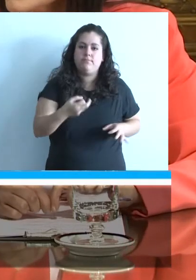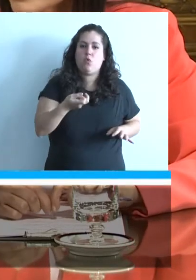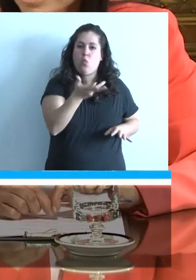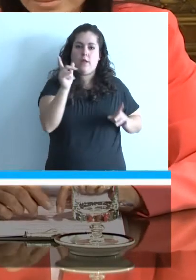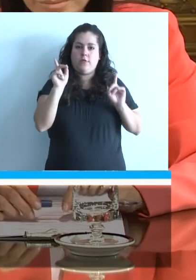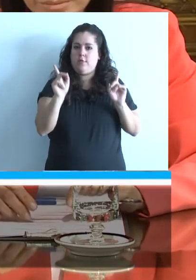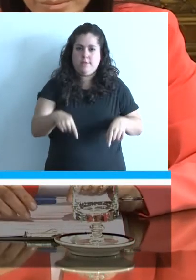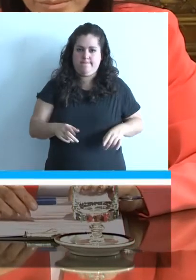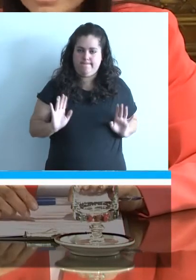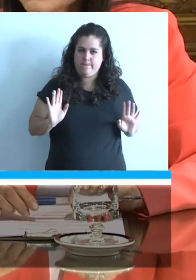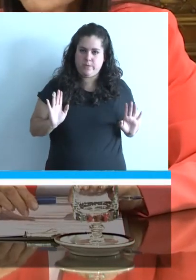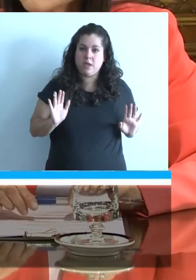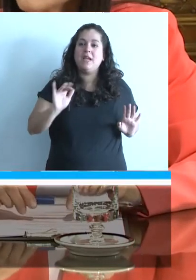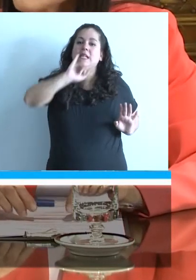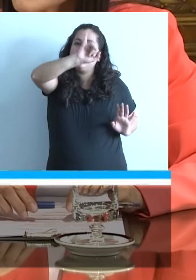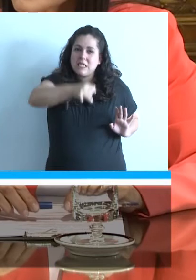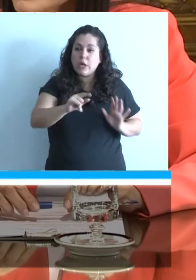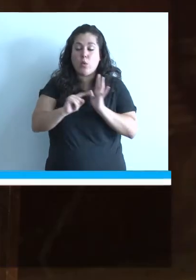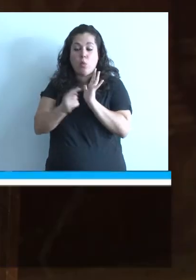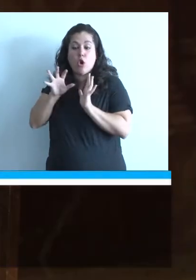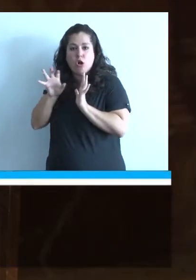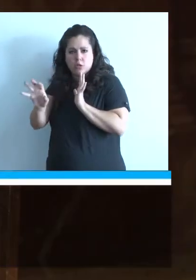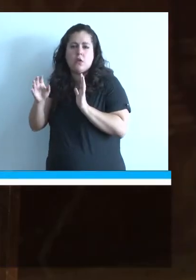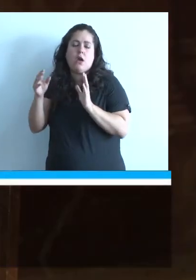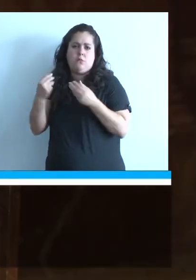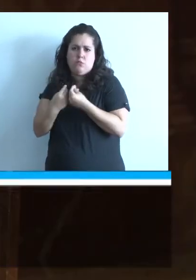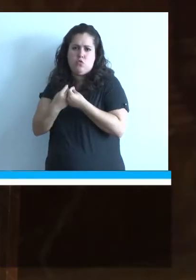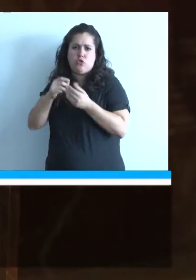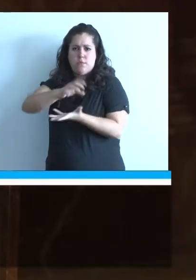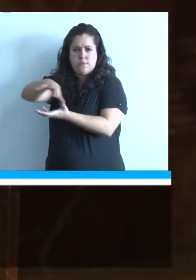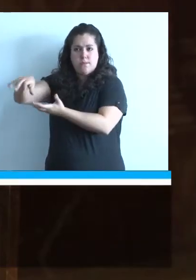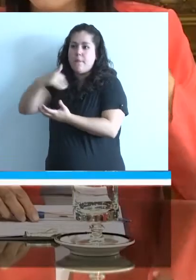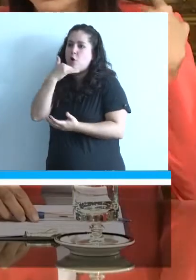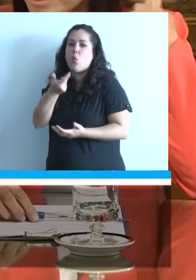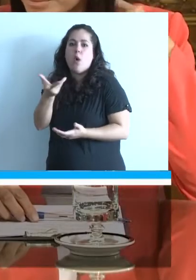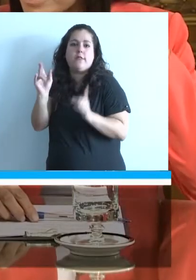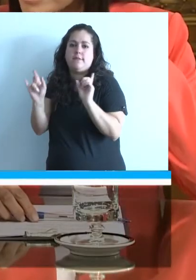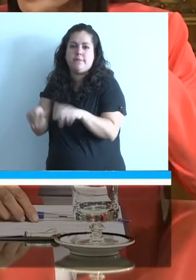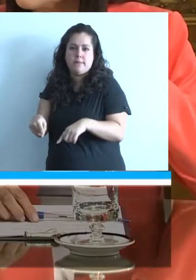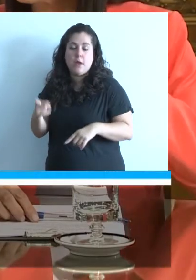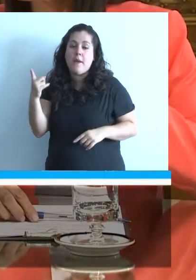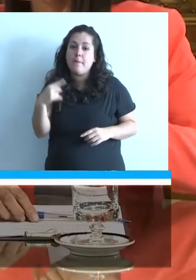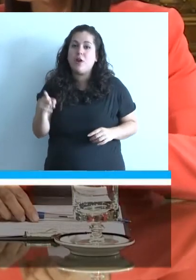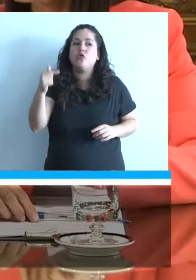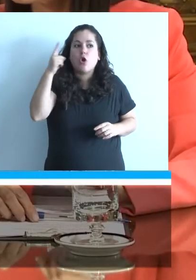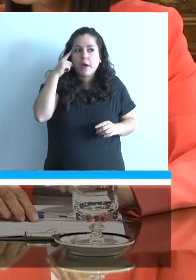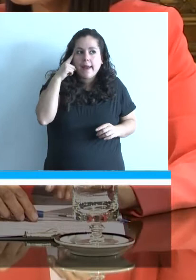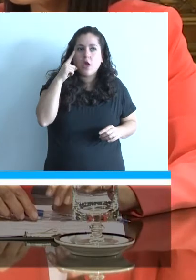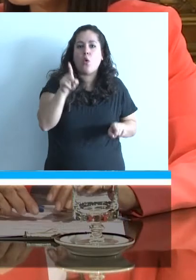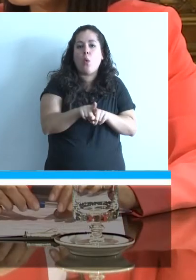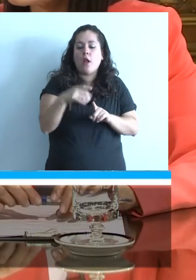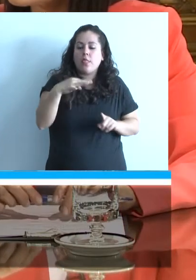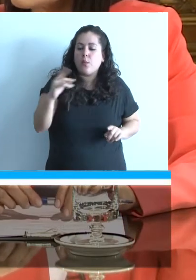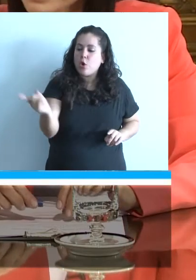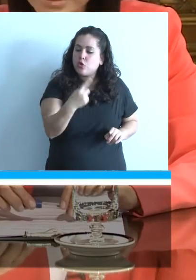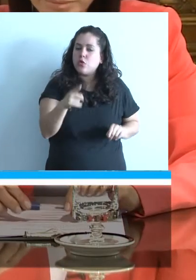información que esté regular. Sí, la Ciudad de Buenos Aires ha hecho un avance, pero lo que yo aspiro en esta norma, que